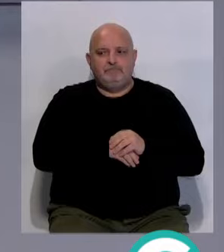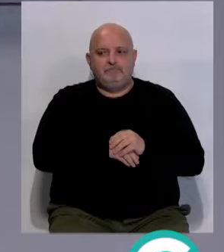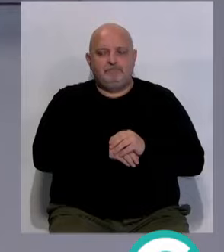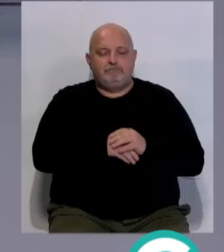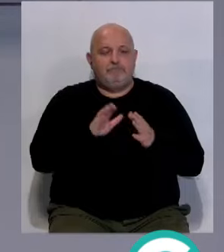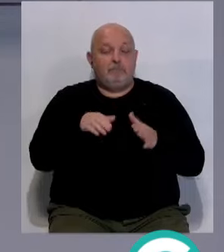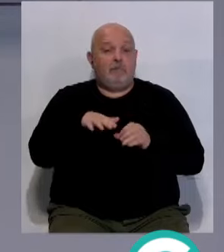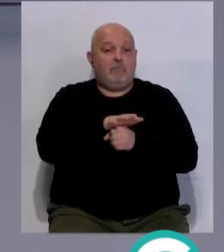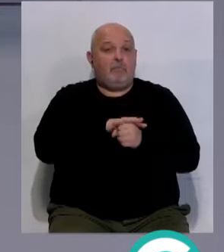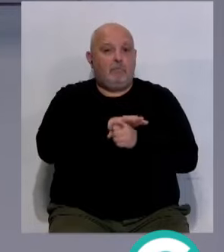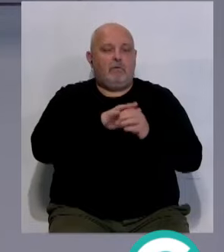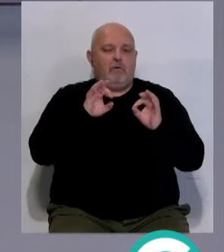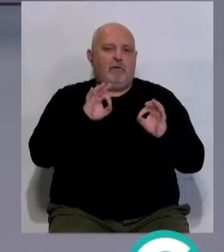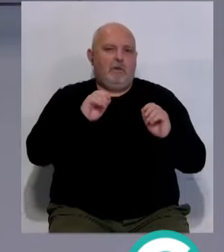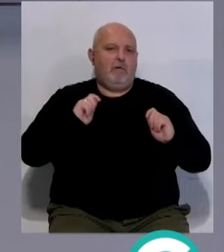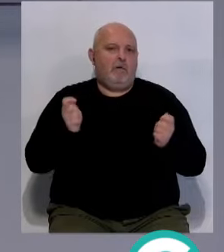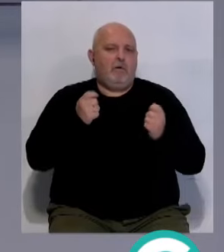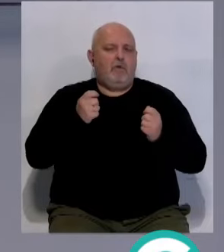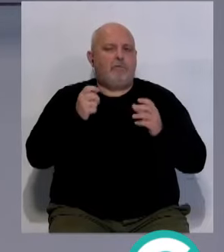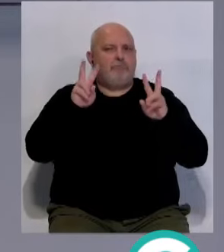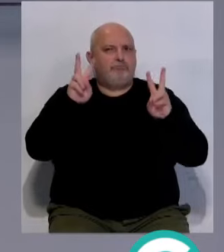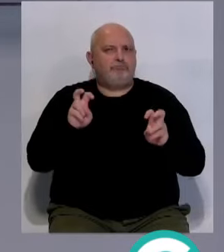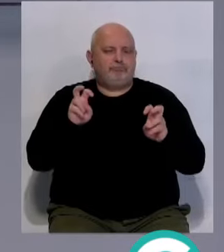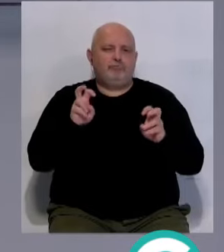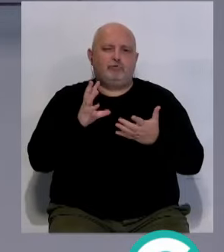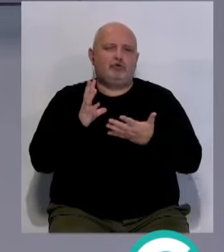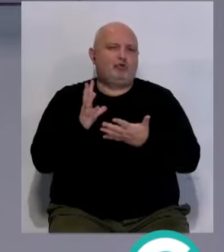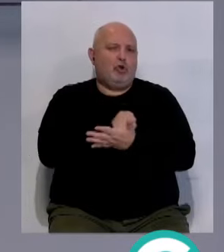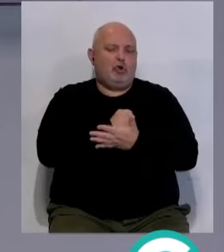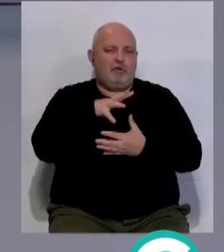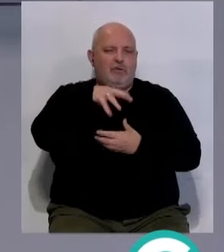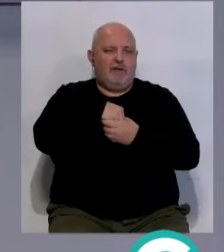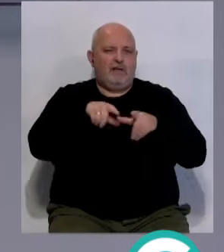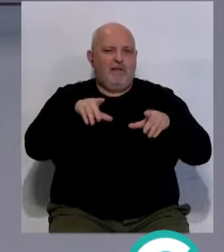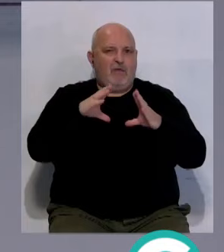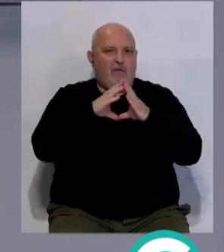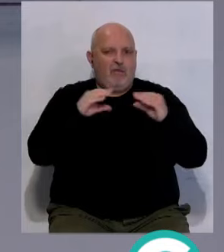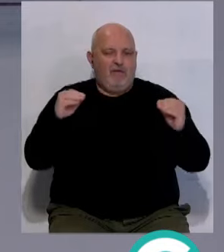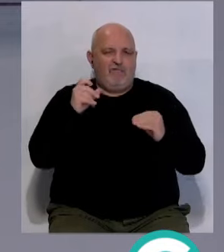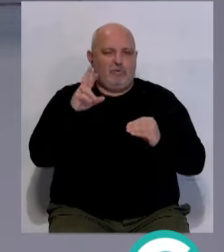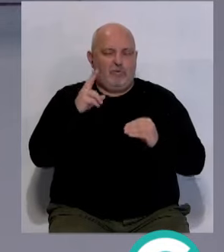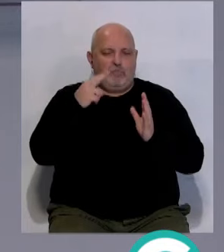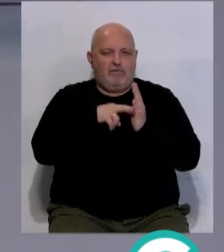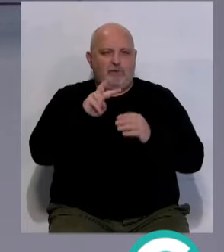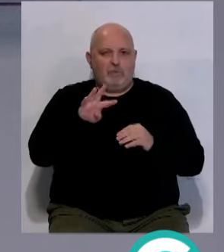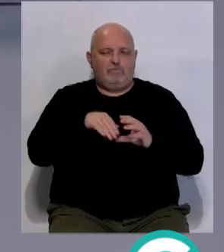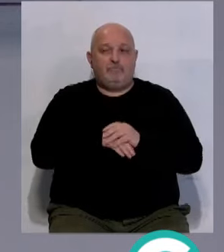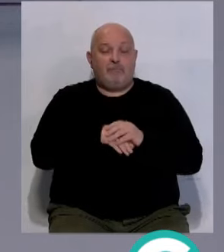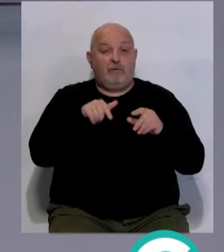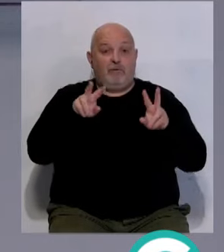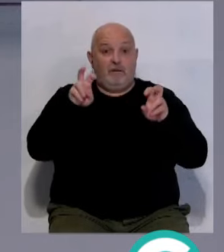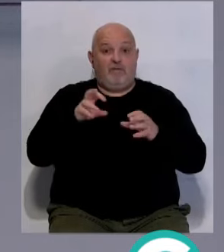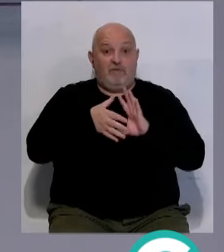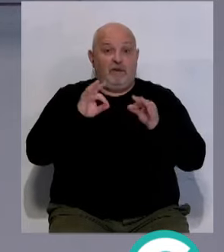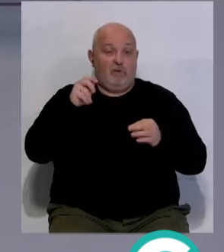La provincia de Cádiz se promocionará como un todo dentro del stand de Andalucía en Fitur 2024. Esta Feria